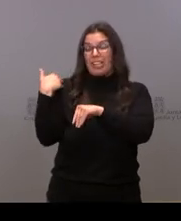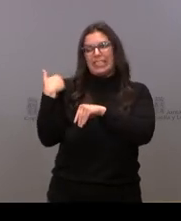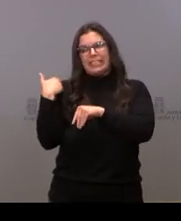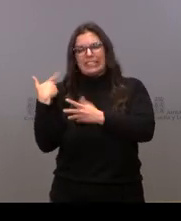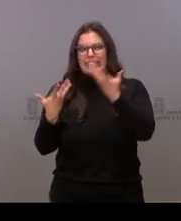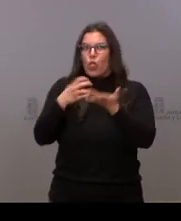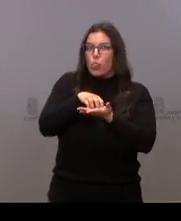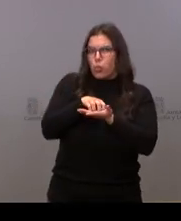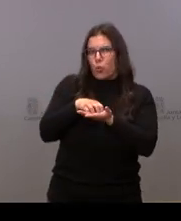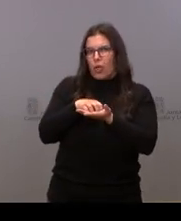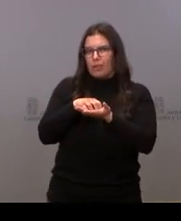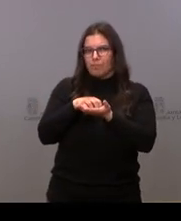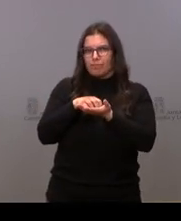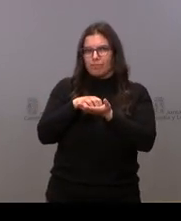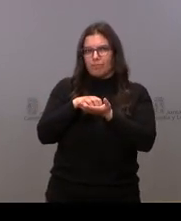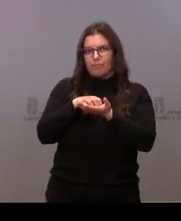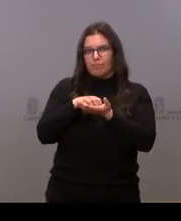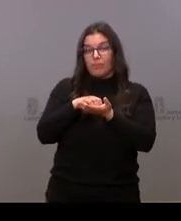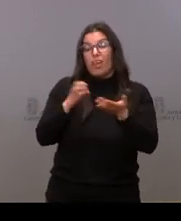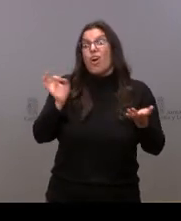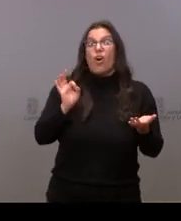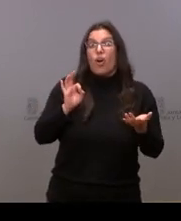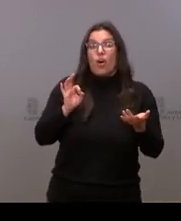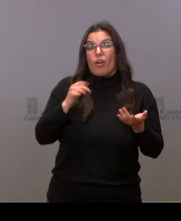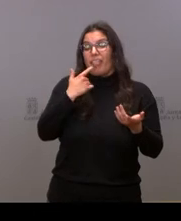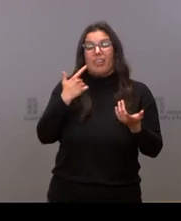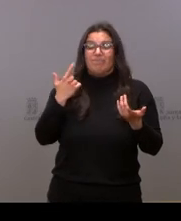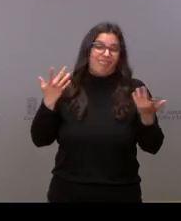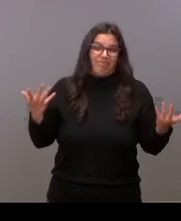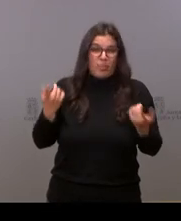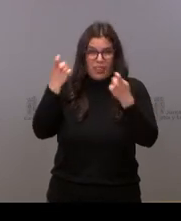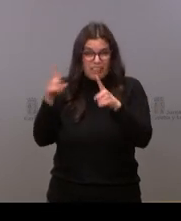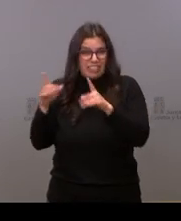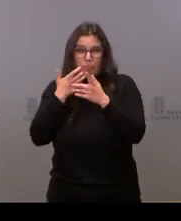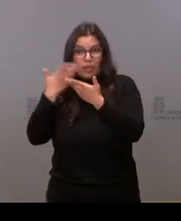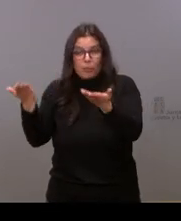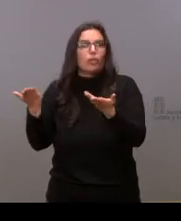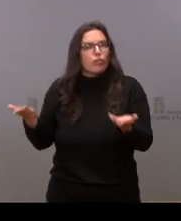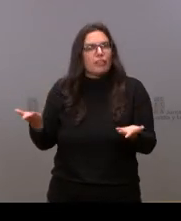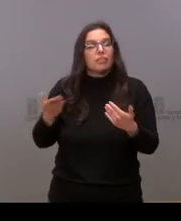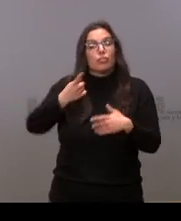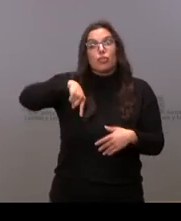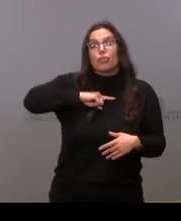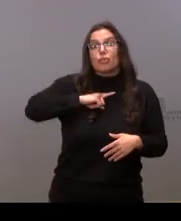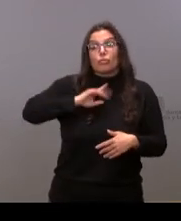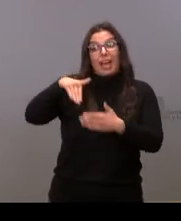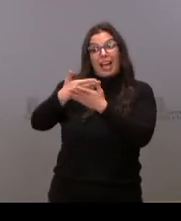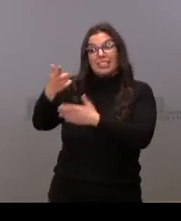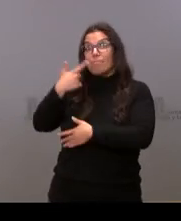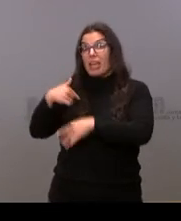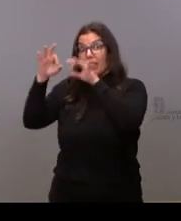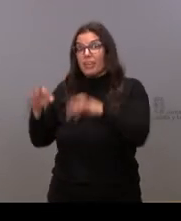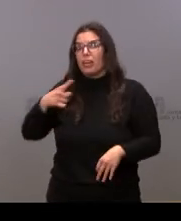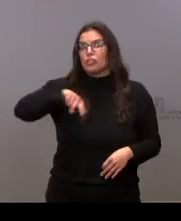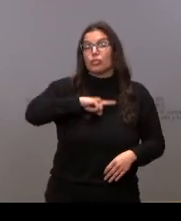o, bueno, más bien eran concluyentes en el sentido de no tener que hacer nada. Mientras tanto, nosotros lo que hacemos es apostar